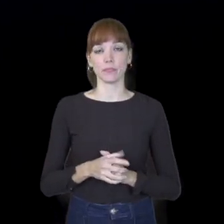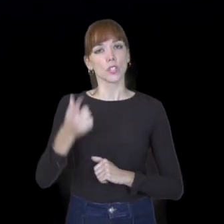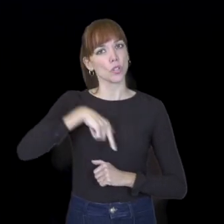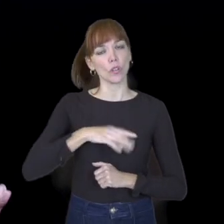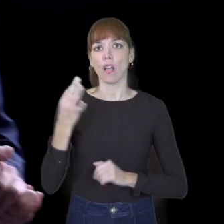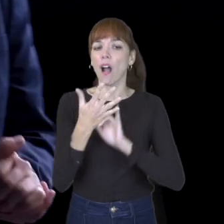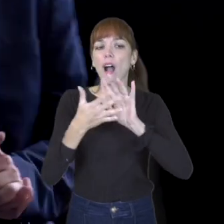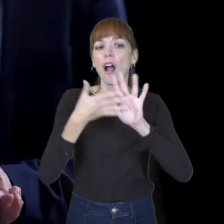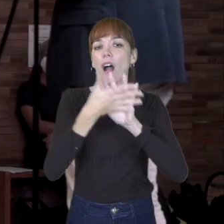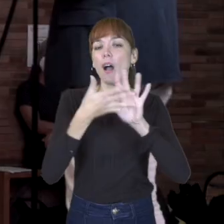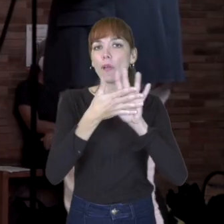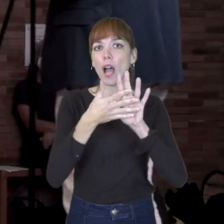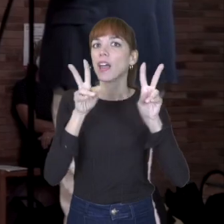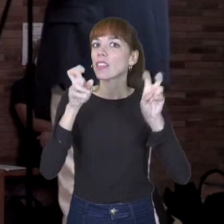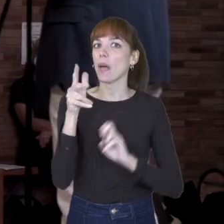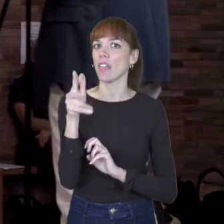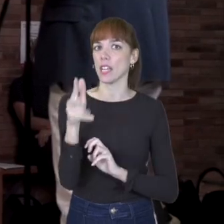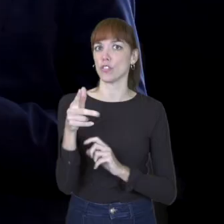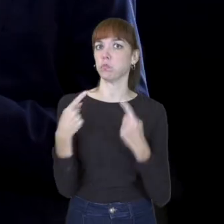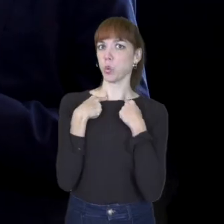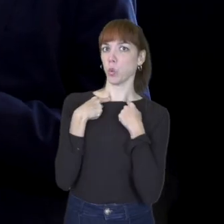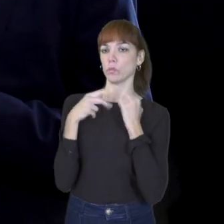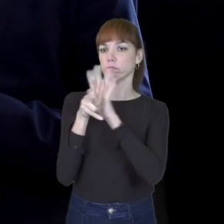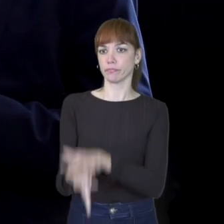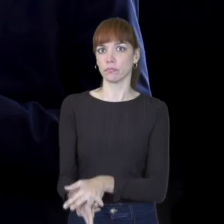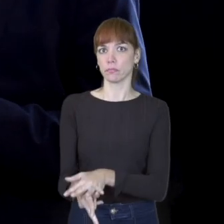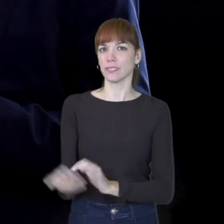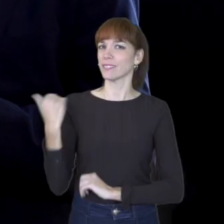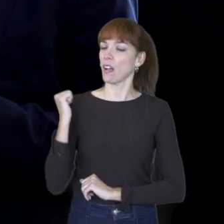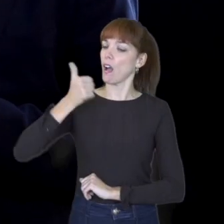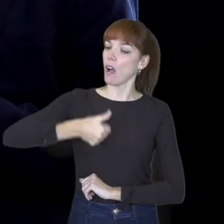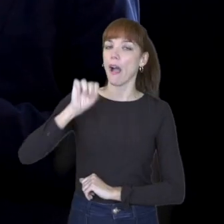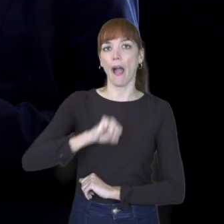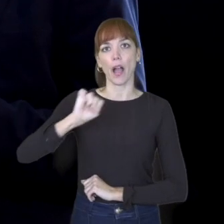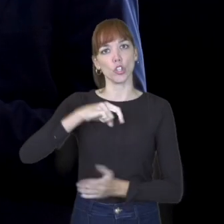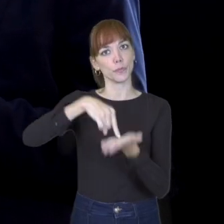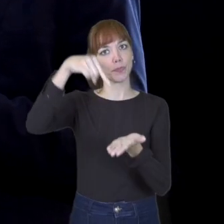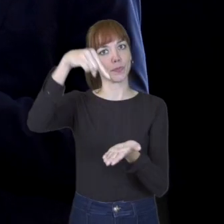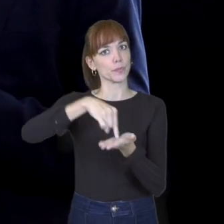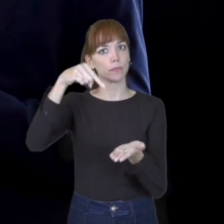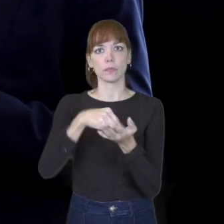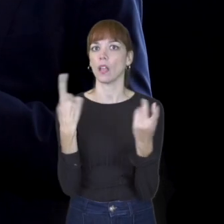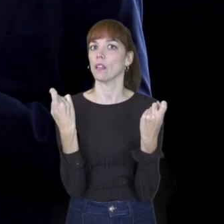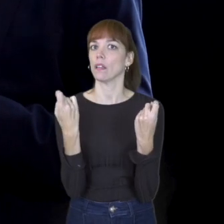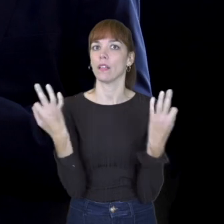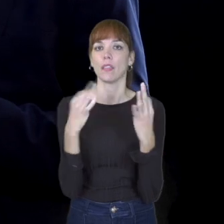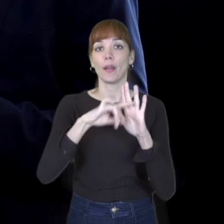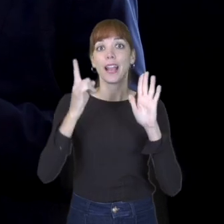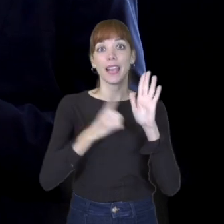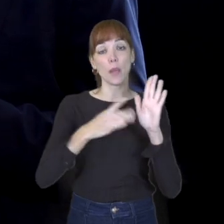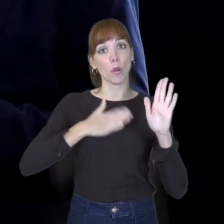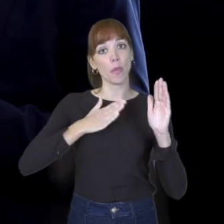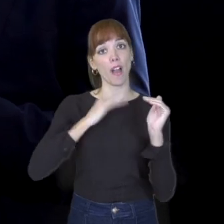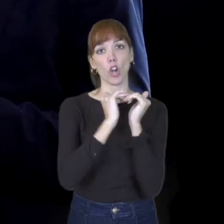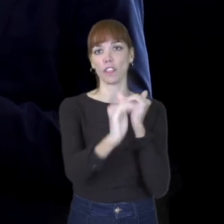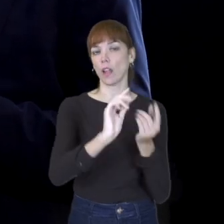recuperar un derecho que hemos perdido. En materia de accesibilidad, un tema que venimos insistiendo desde hace muchos años. La necesaria modificación de